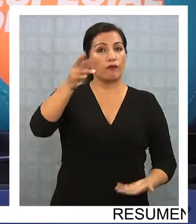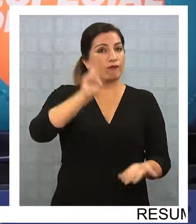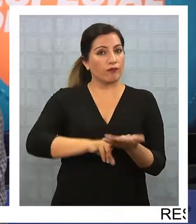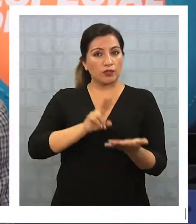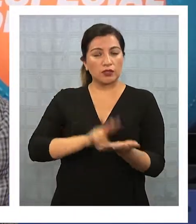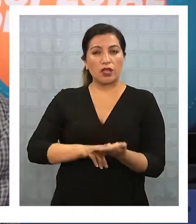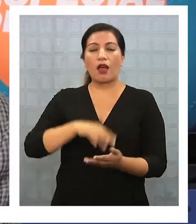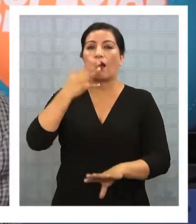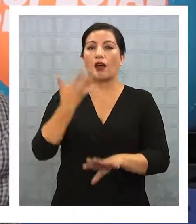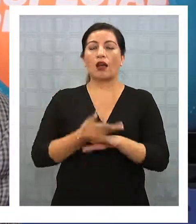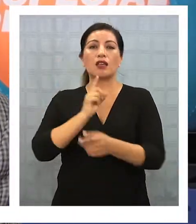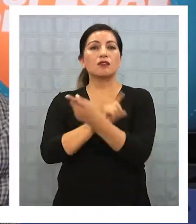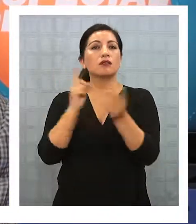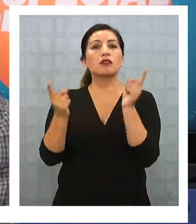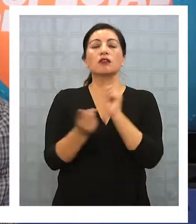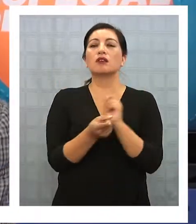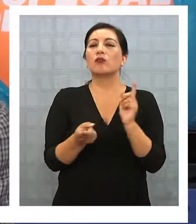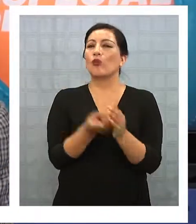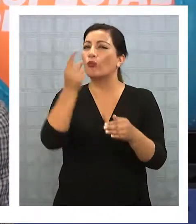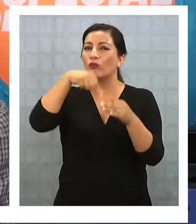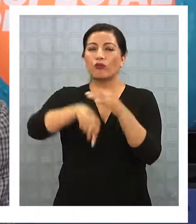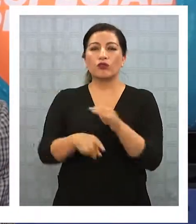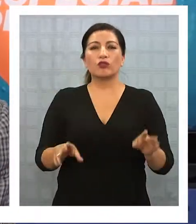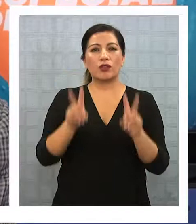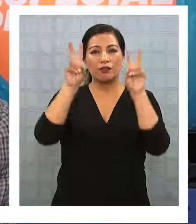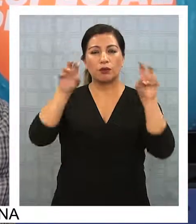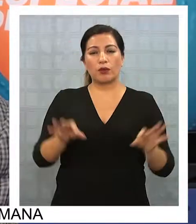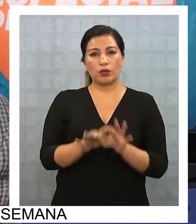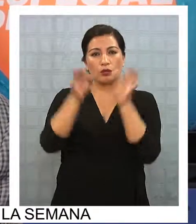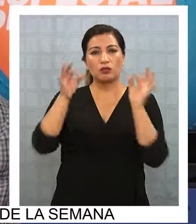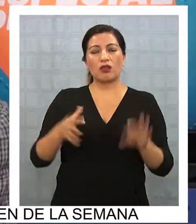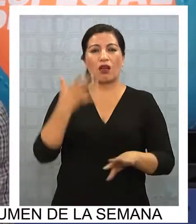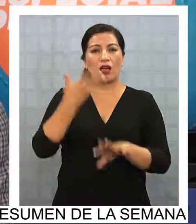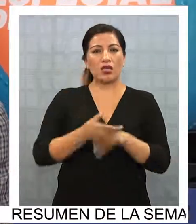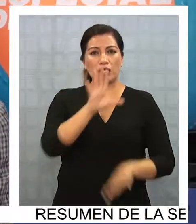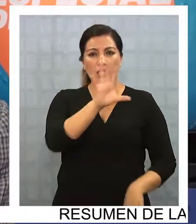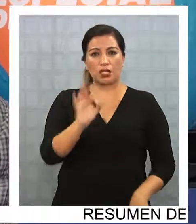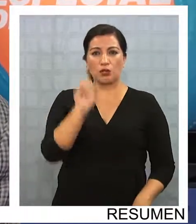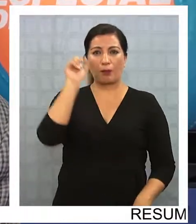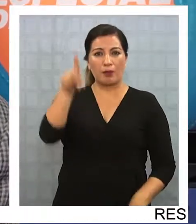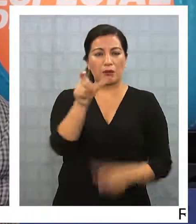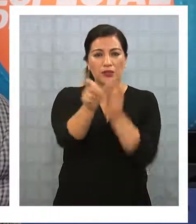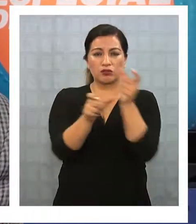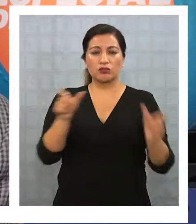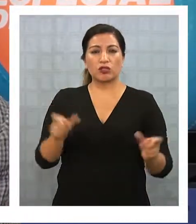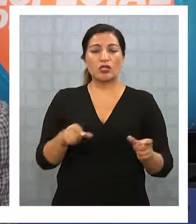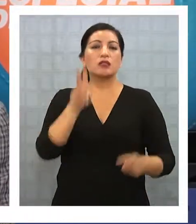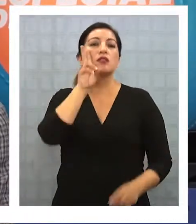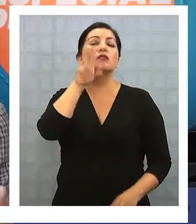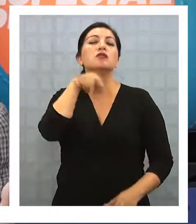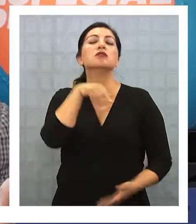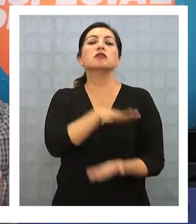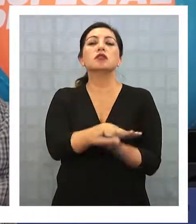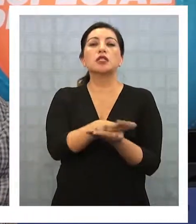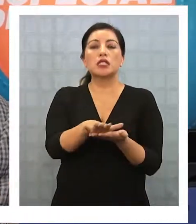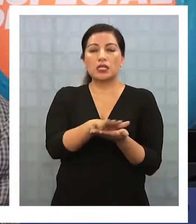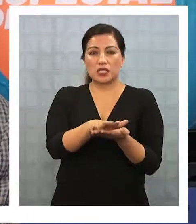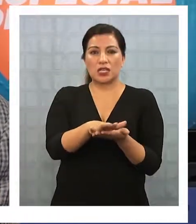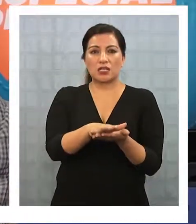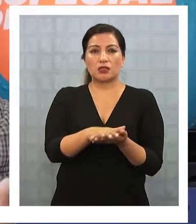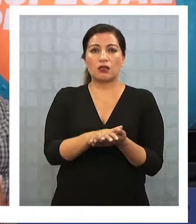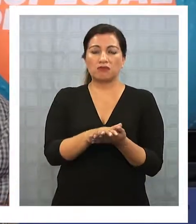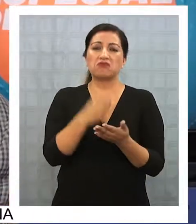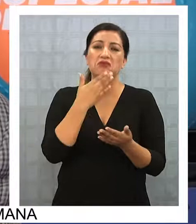pero efectivamente hubo cambio muy profundo en educación hoy día casi 500 mil jóvenes no pagan la educación escolar hay 250